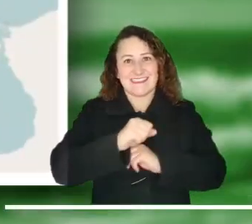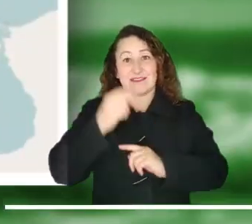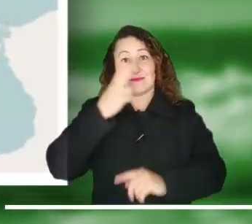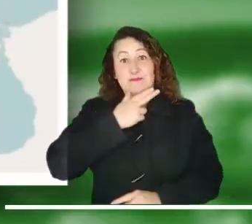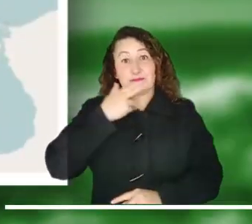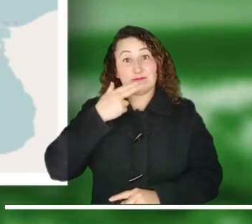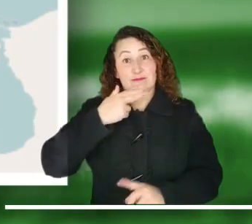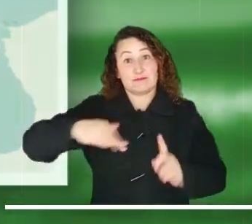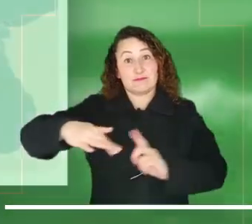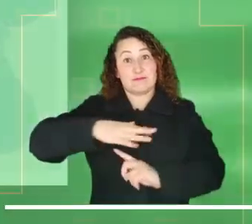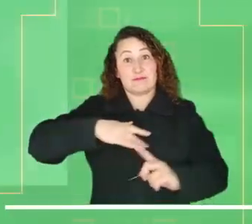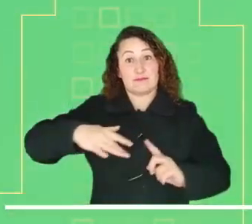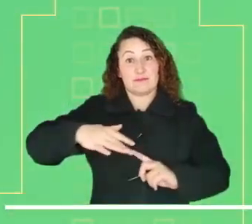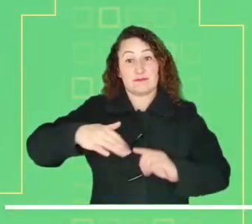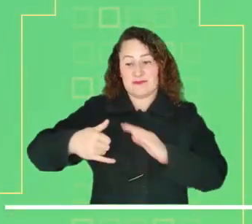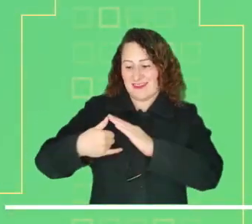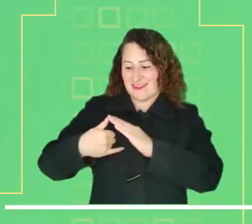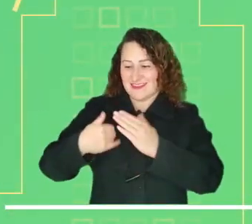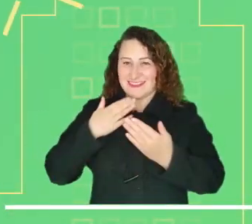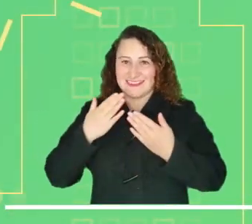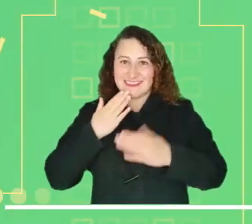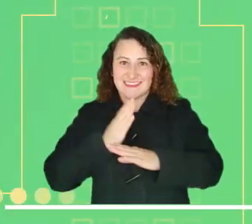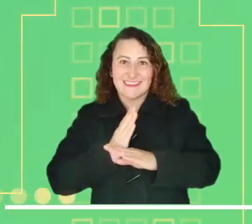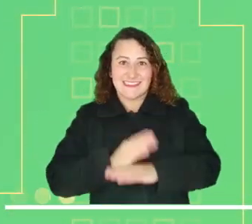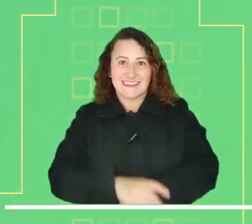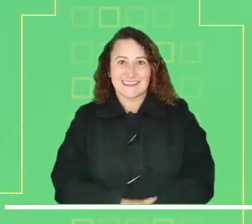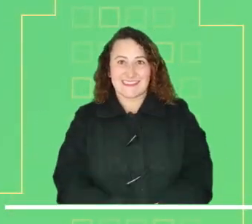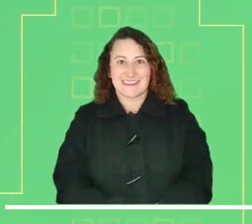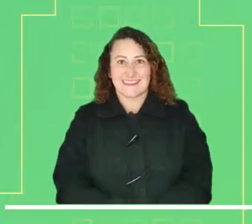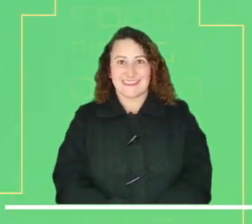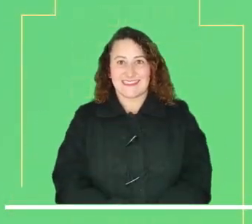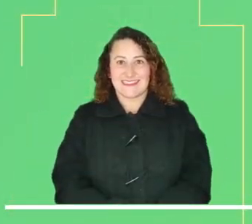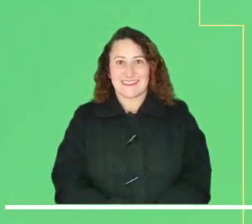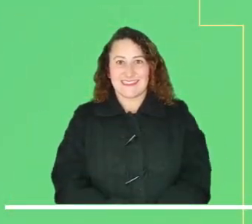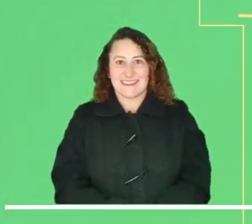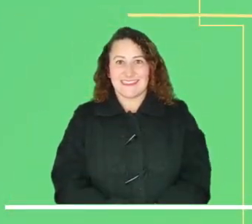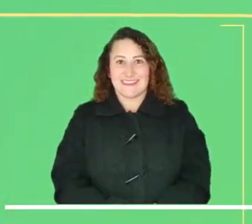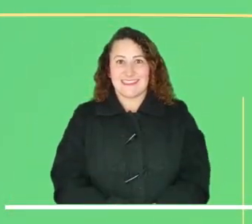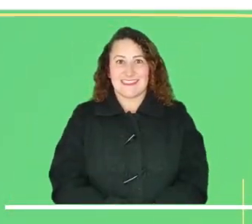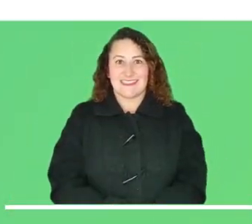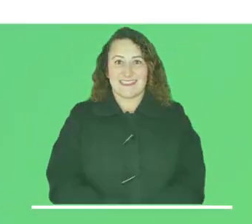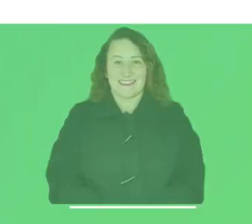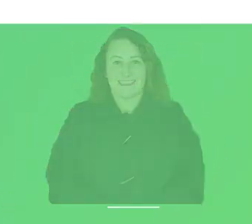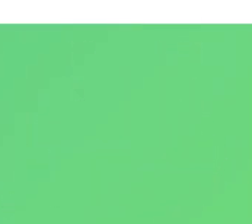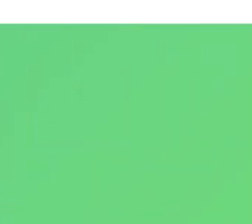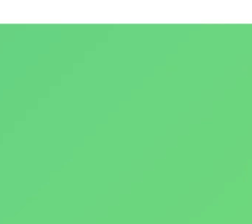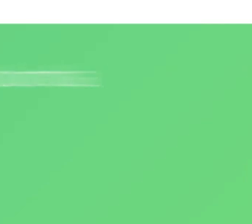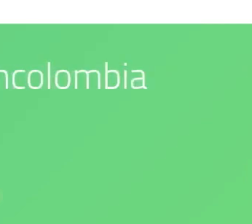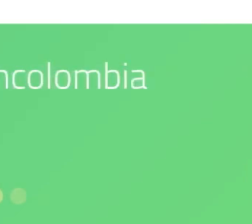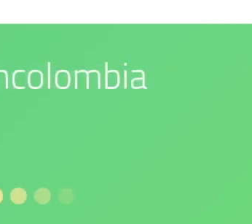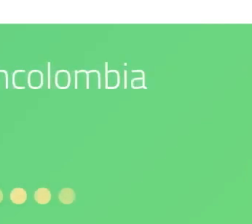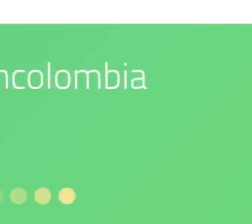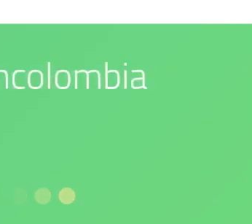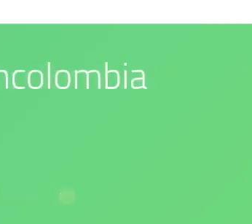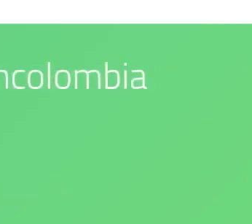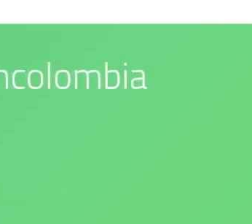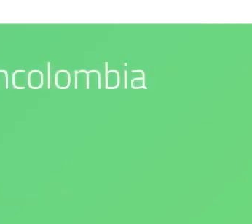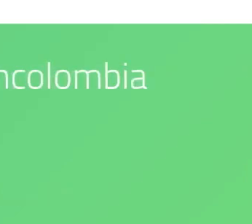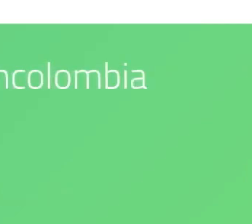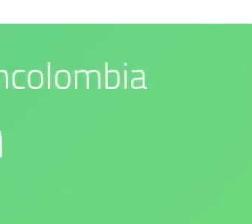occidente del Mar Caribe. Síguenos en nuestras redes sociales. Nuestro compromiso es con el medio ambiente.